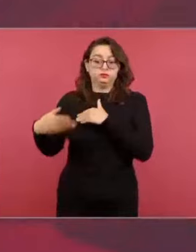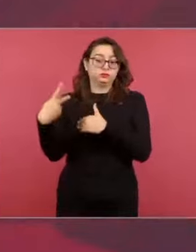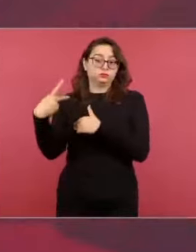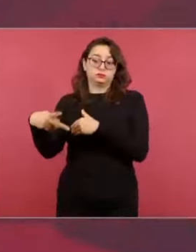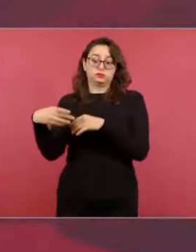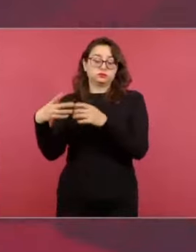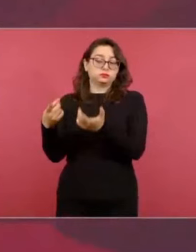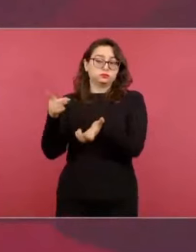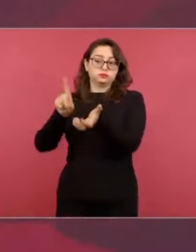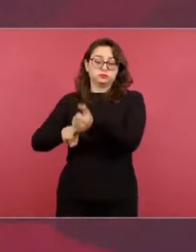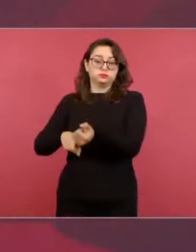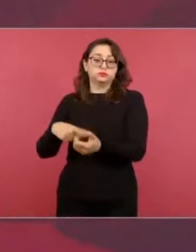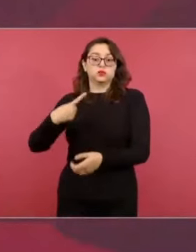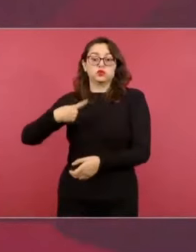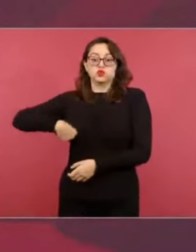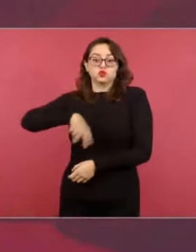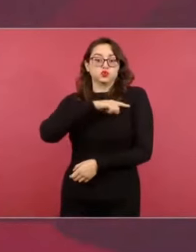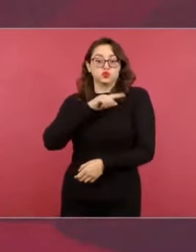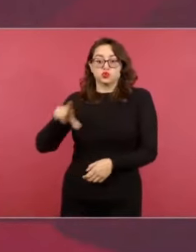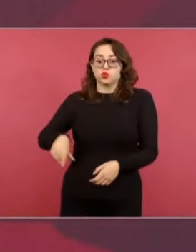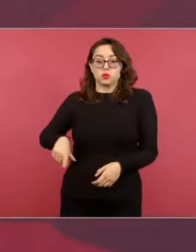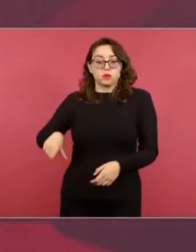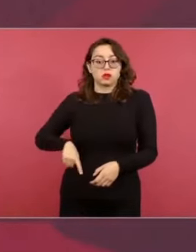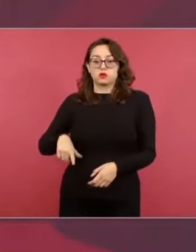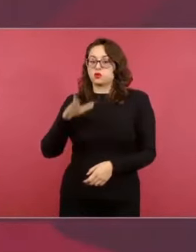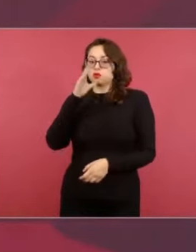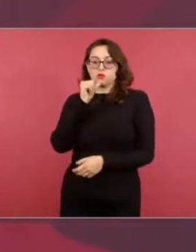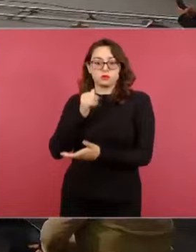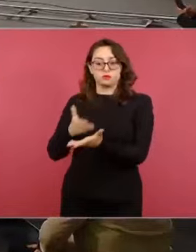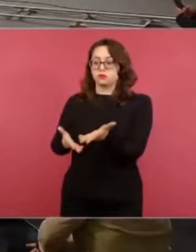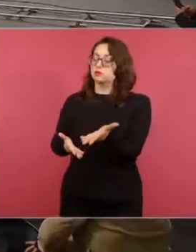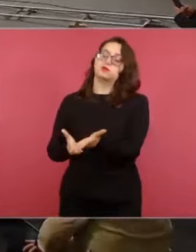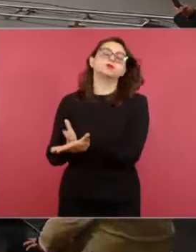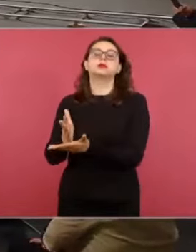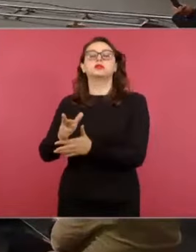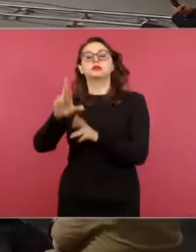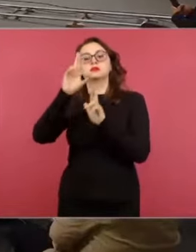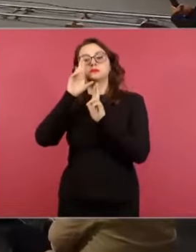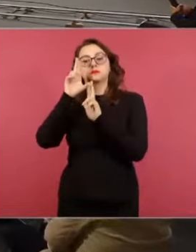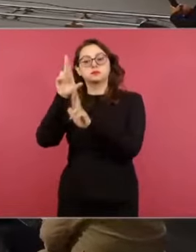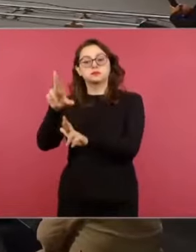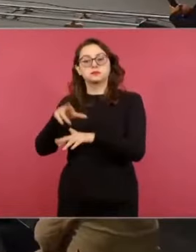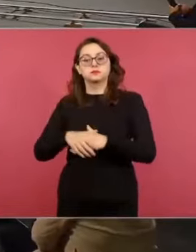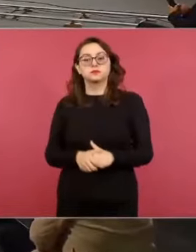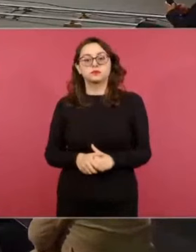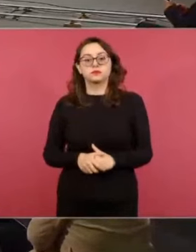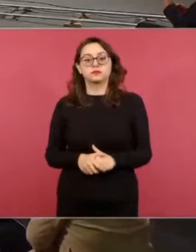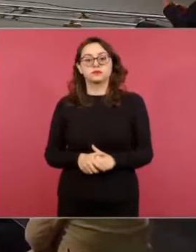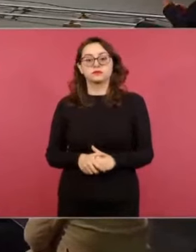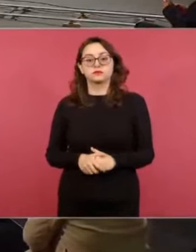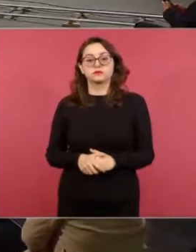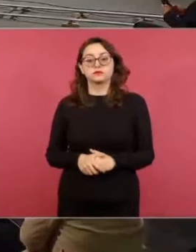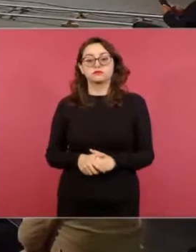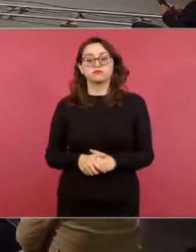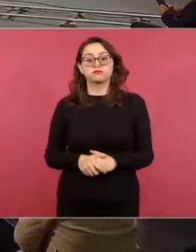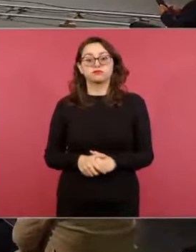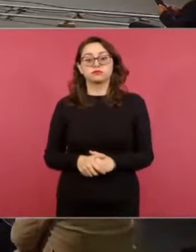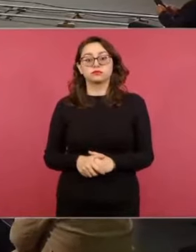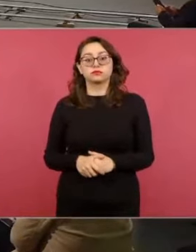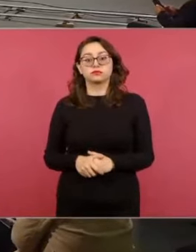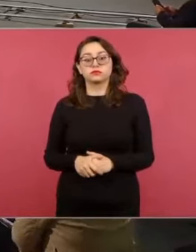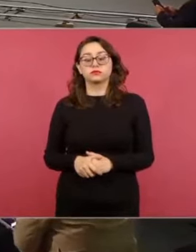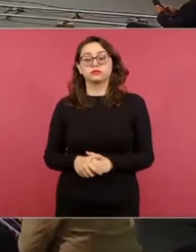interna en la que no vamos a intervenir? Su opinión con Clara Brugada, también la única. Y